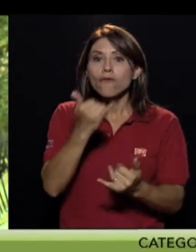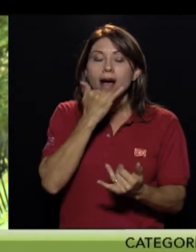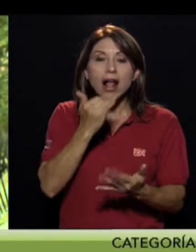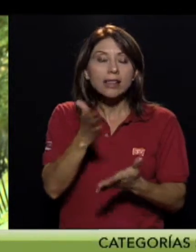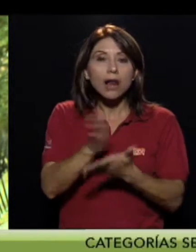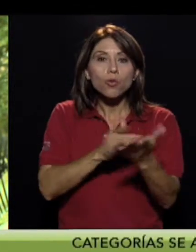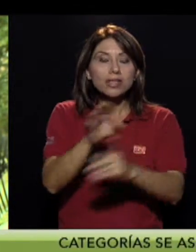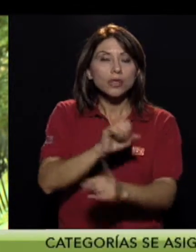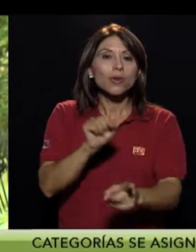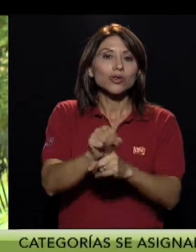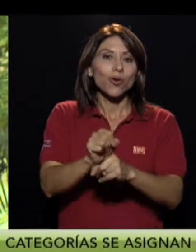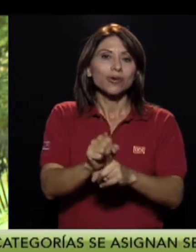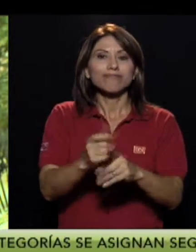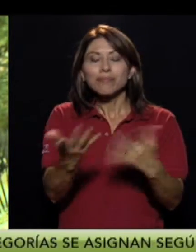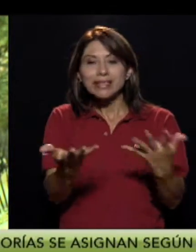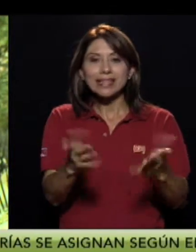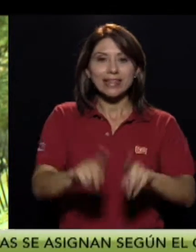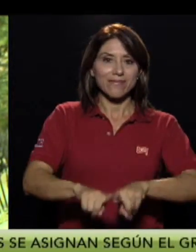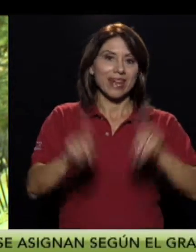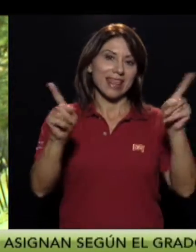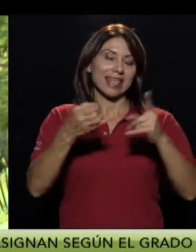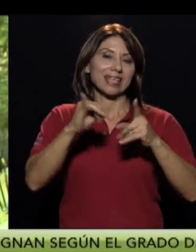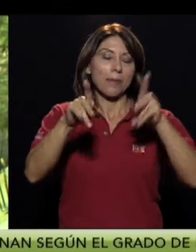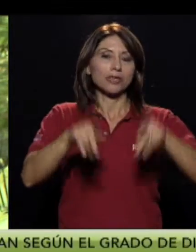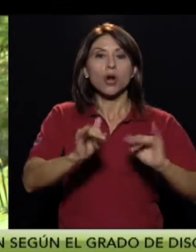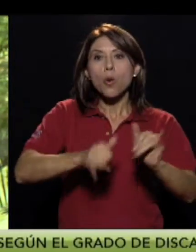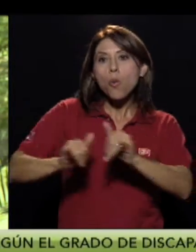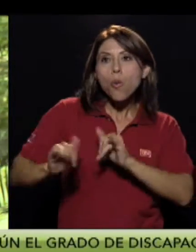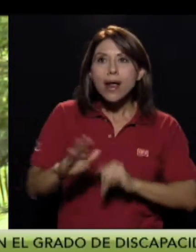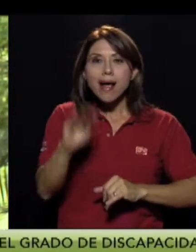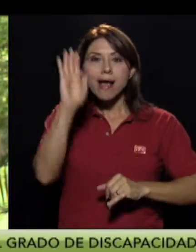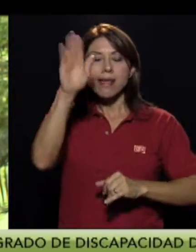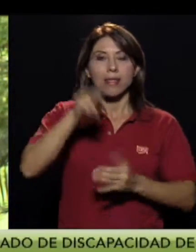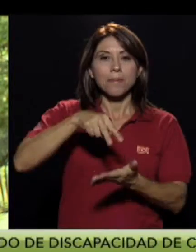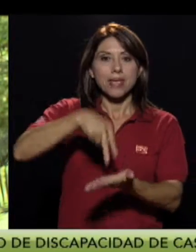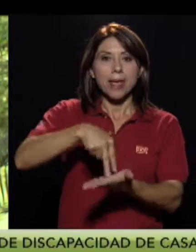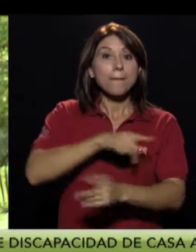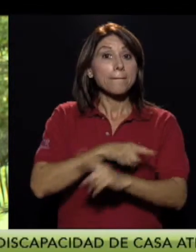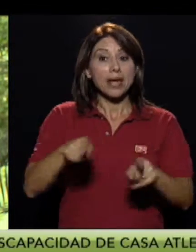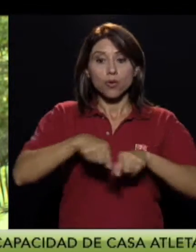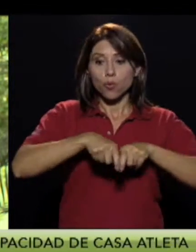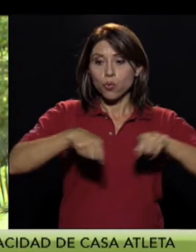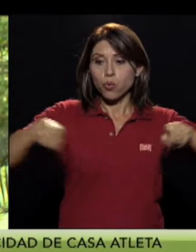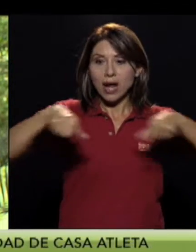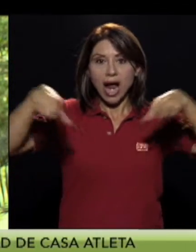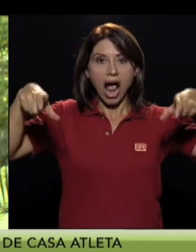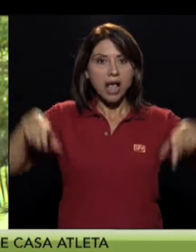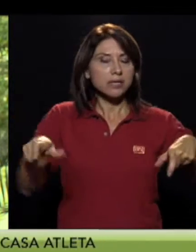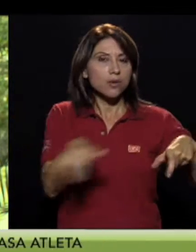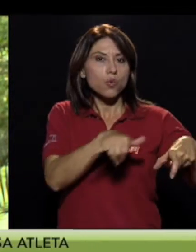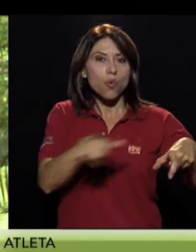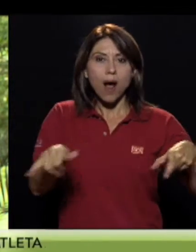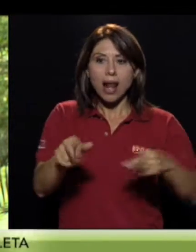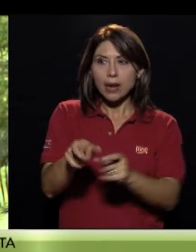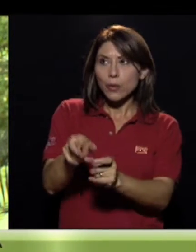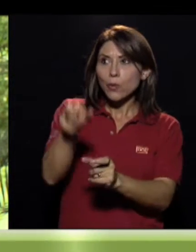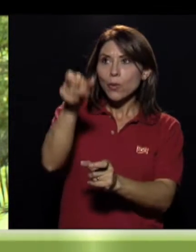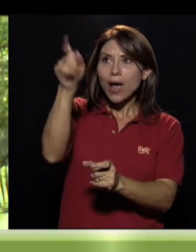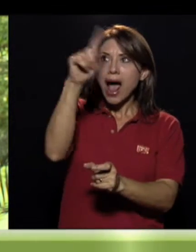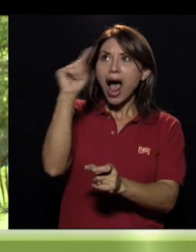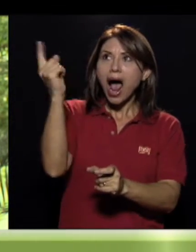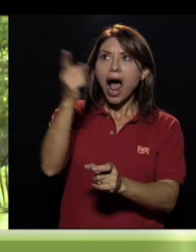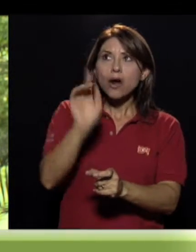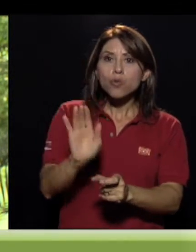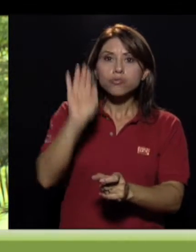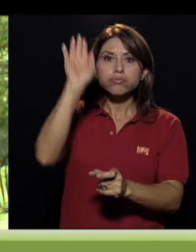que es diferente a la hora de pie, pero las medidas de la cancha son exactamente las mismas y la altura del aro es exactamente la misma. Entonces vemos que